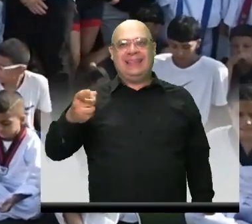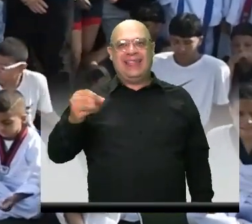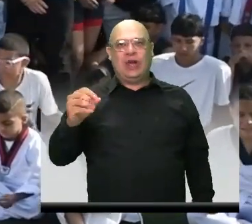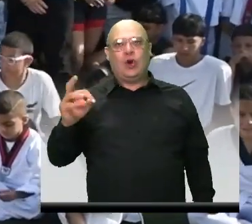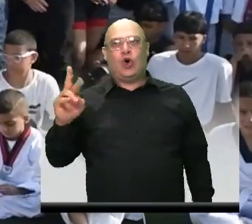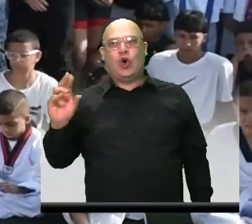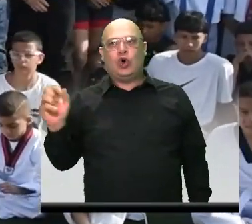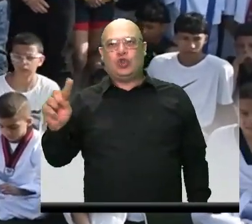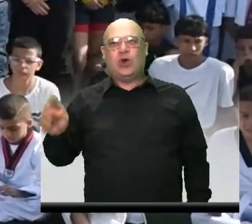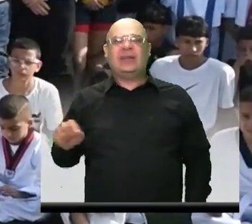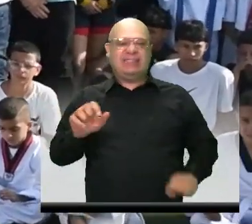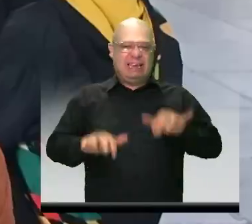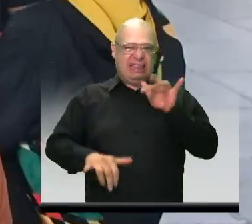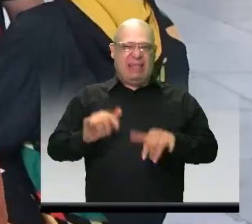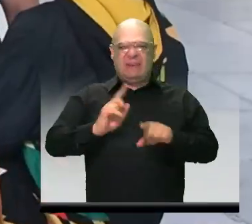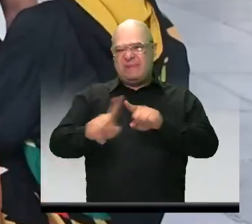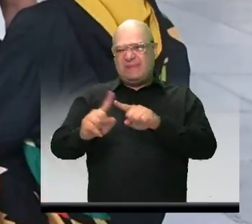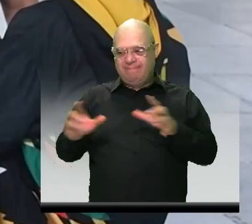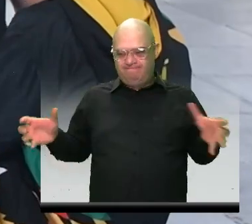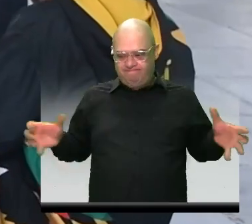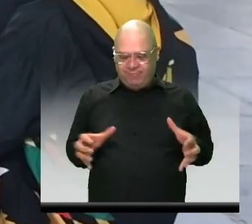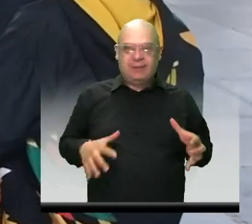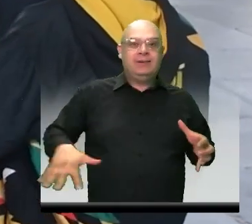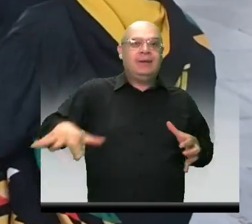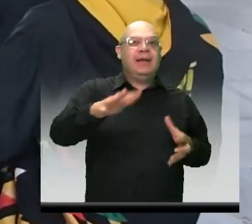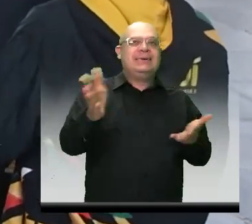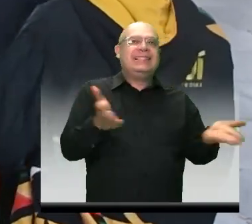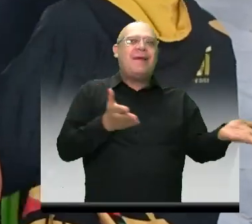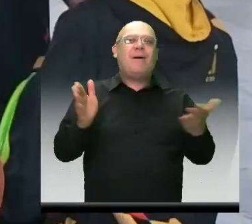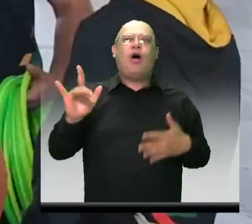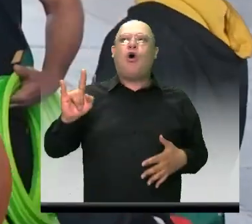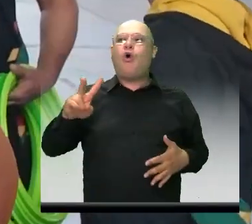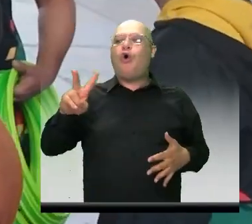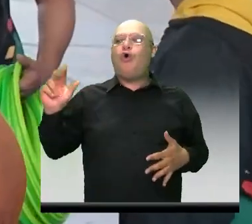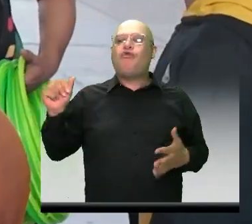La Uva Intermunicipal